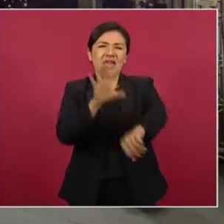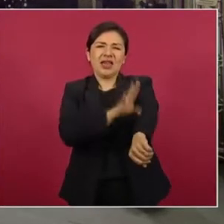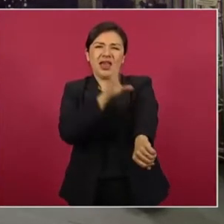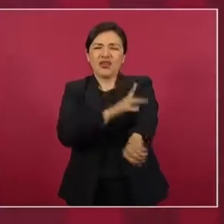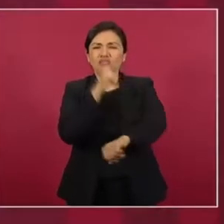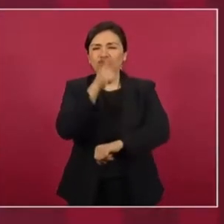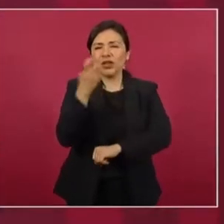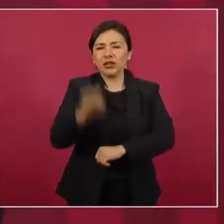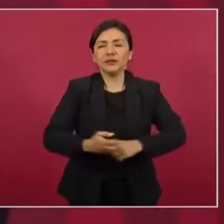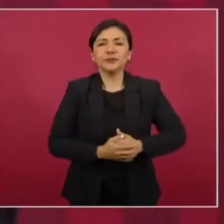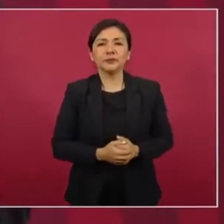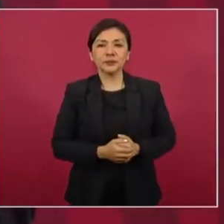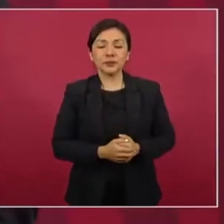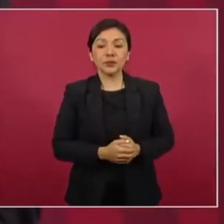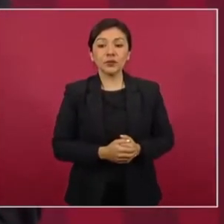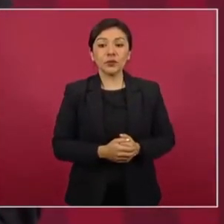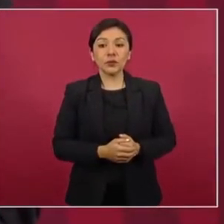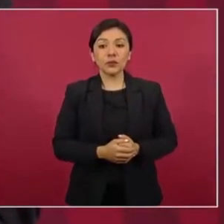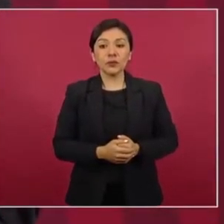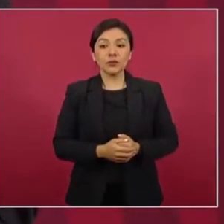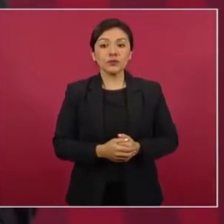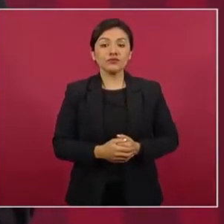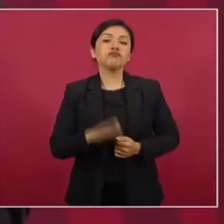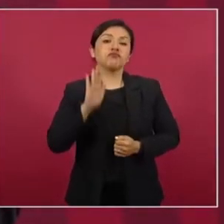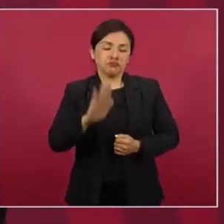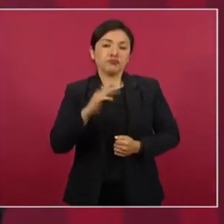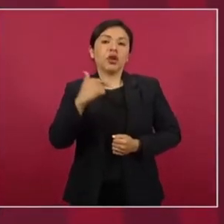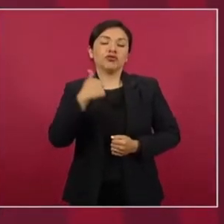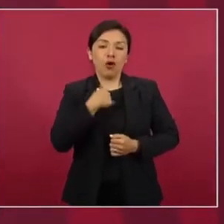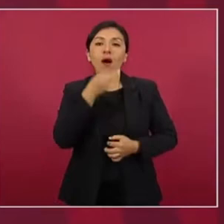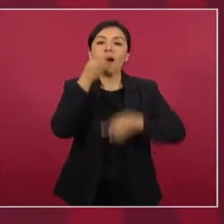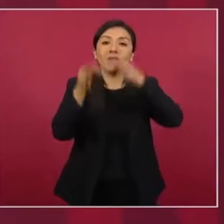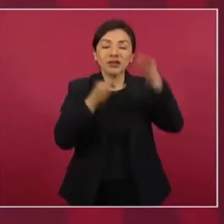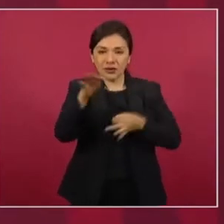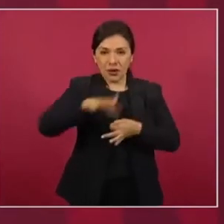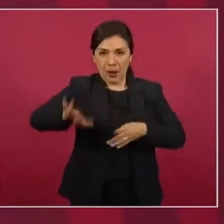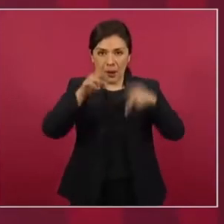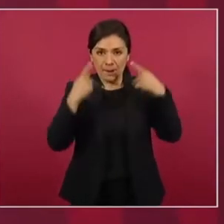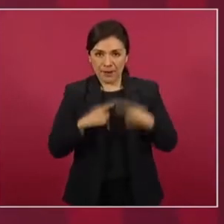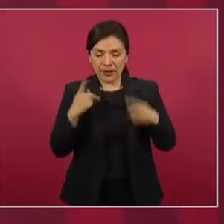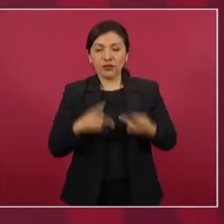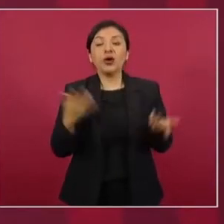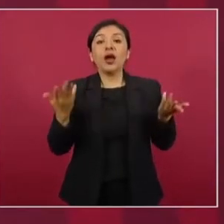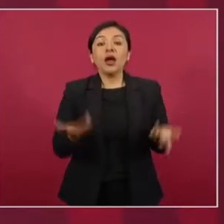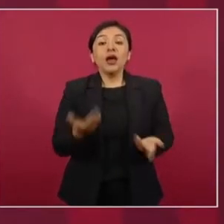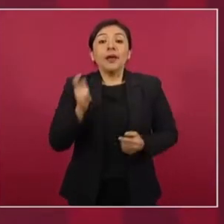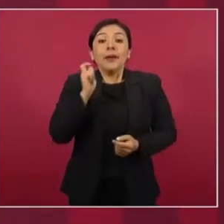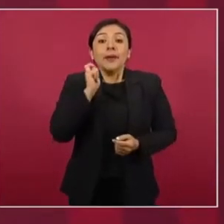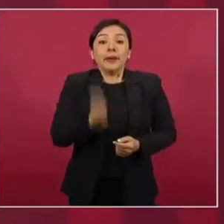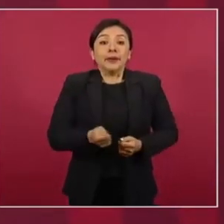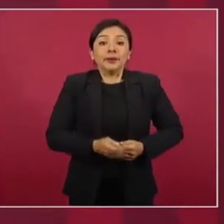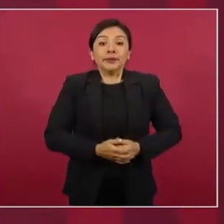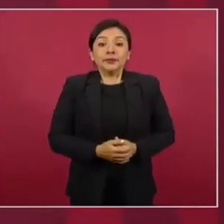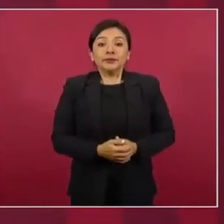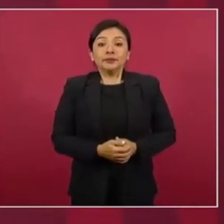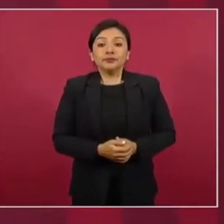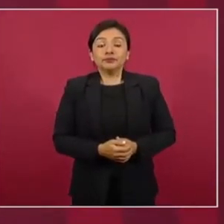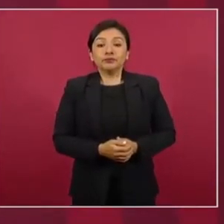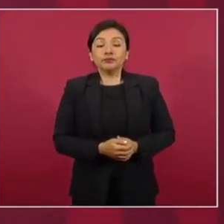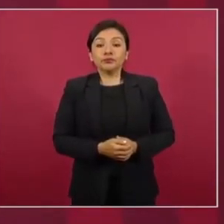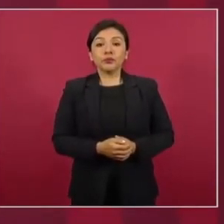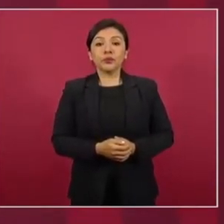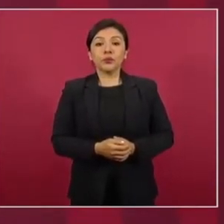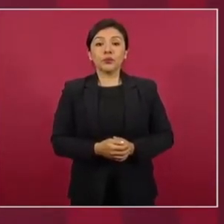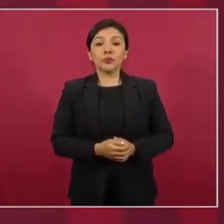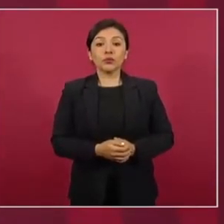quiero informarle al pueblo de México que la resolución